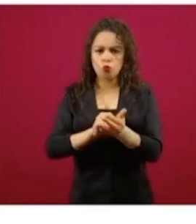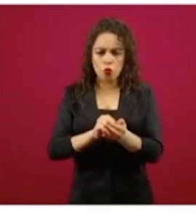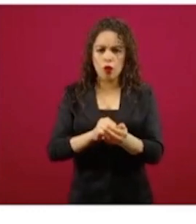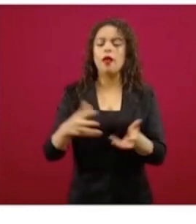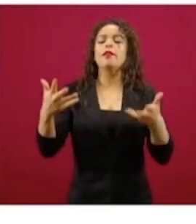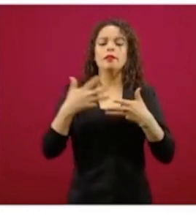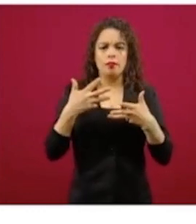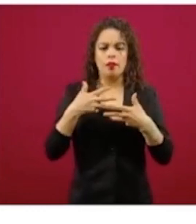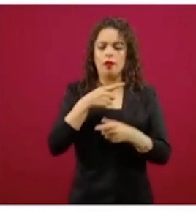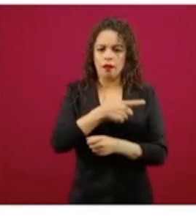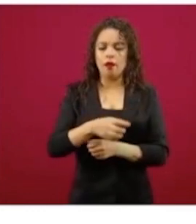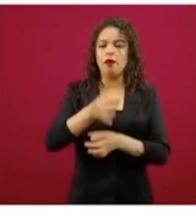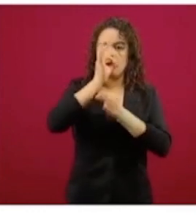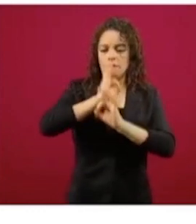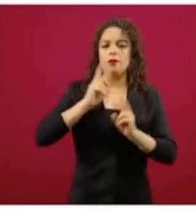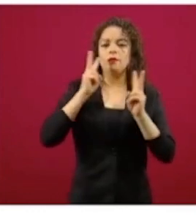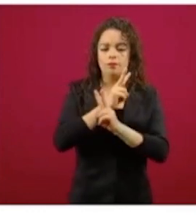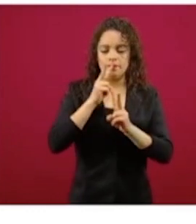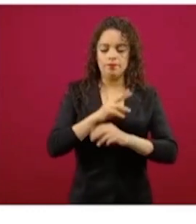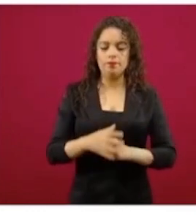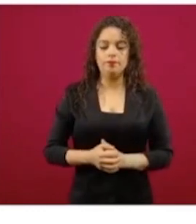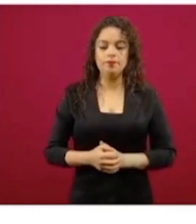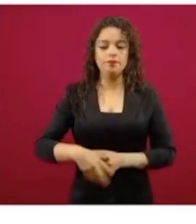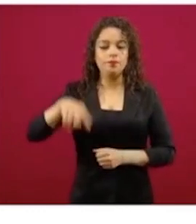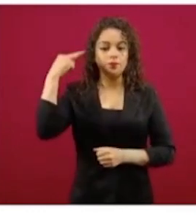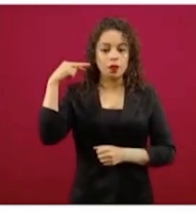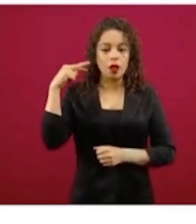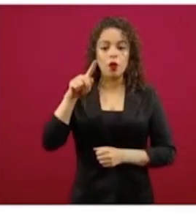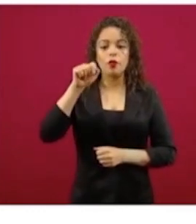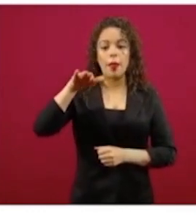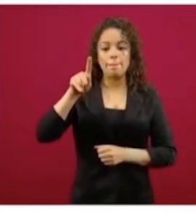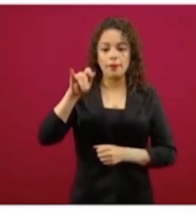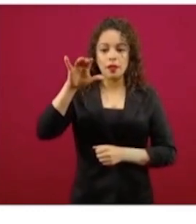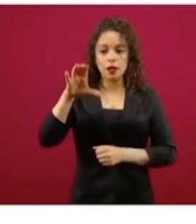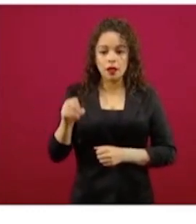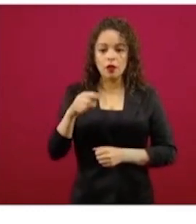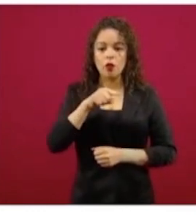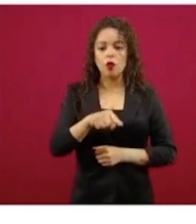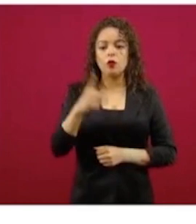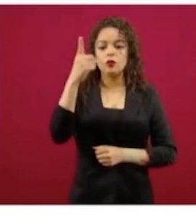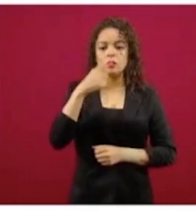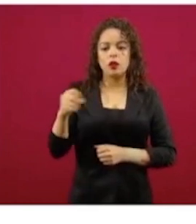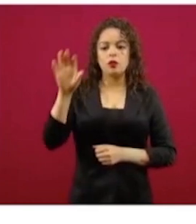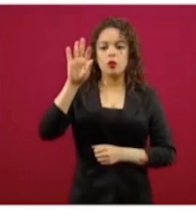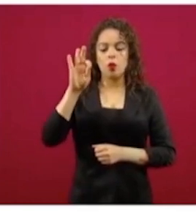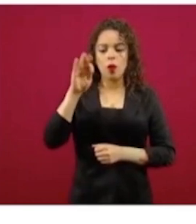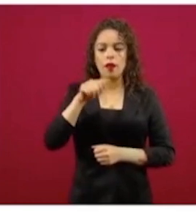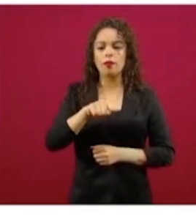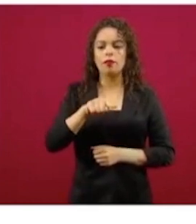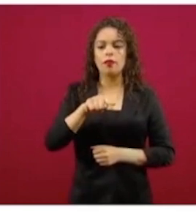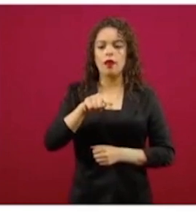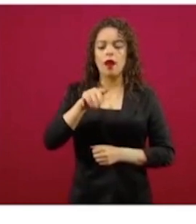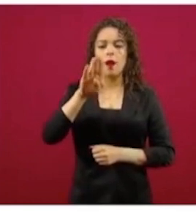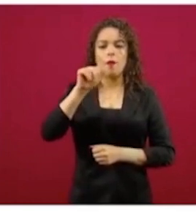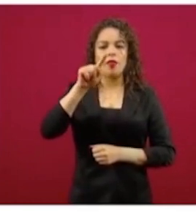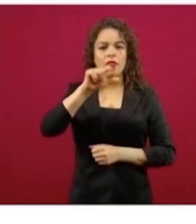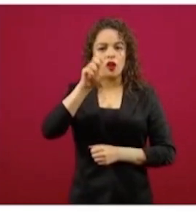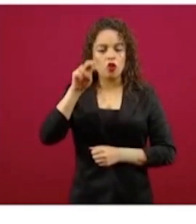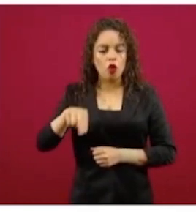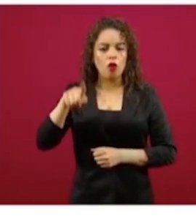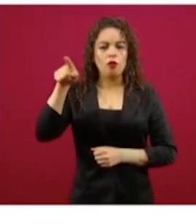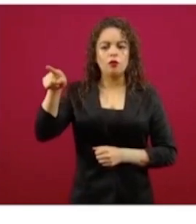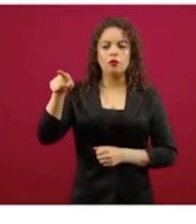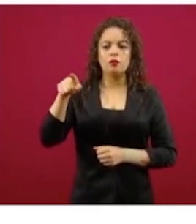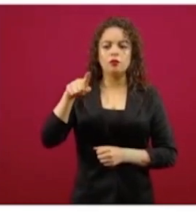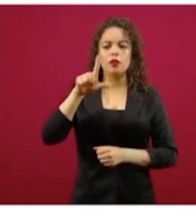en Tampico 8, en Veracruz 20, en el Centro Médico Naval 140, en Mazatlán 8, en Vallarta 8, en